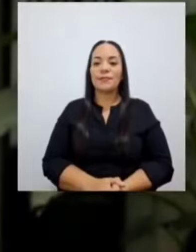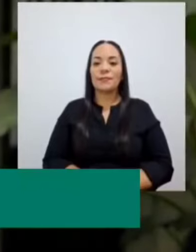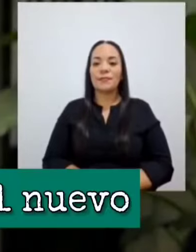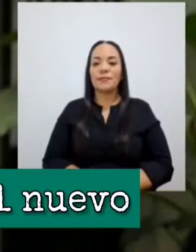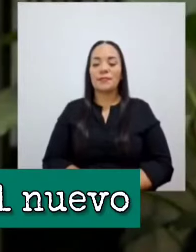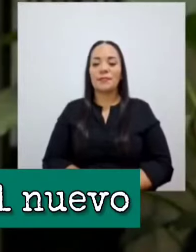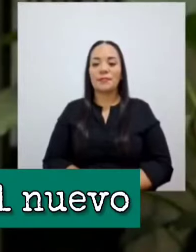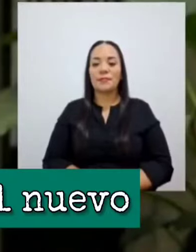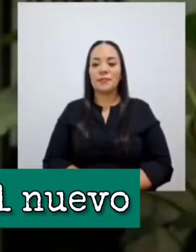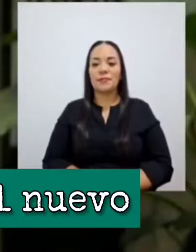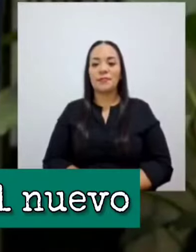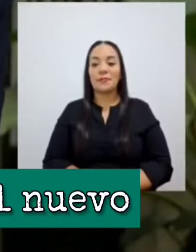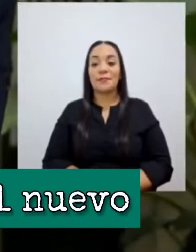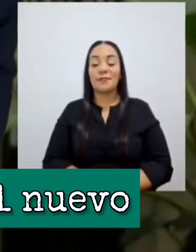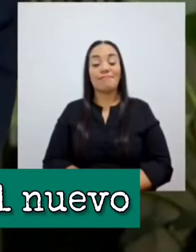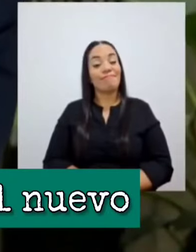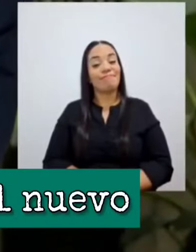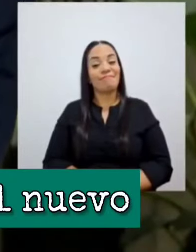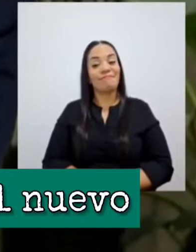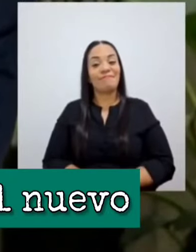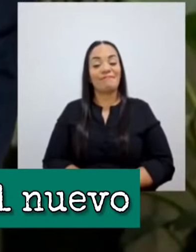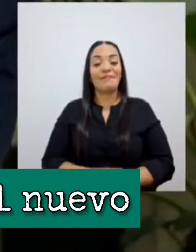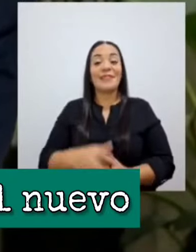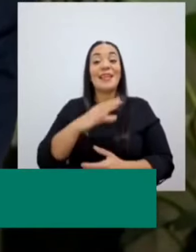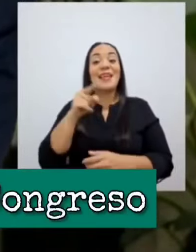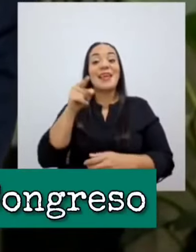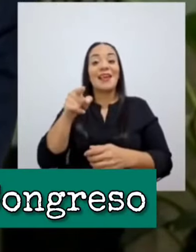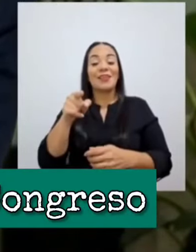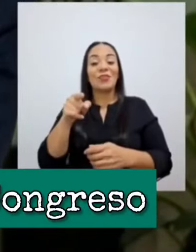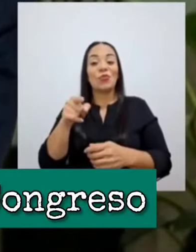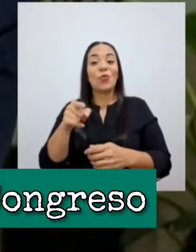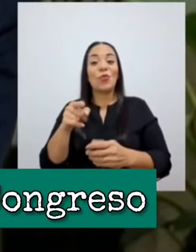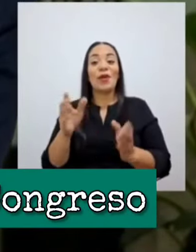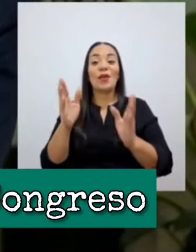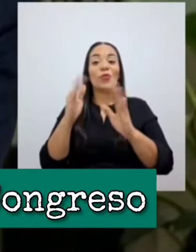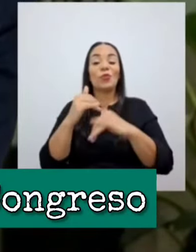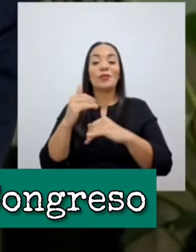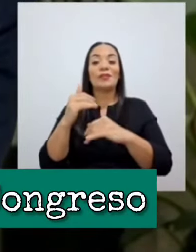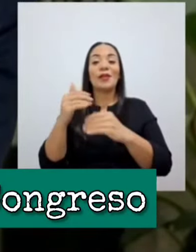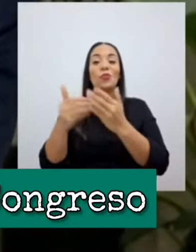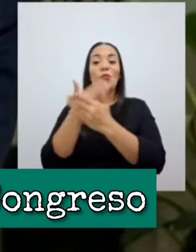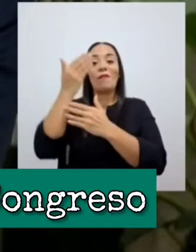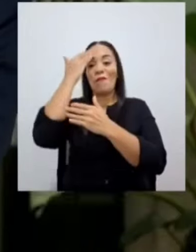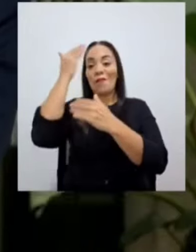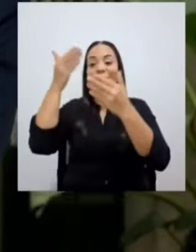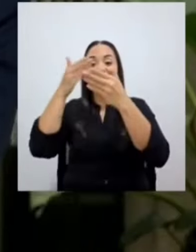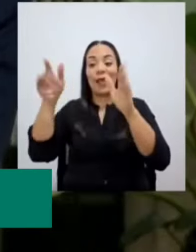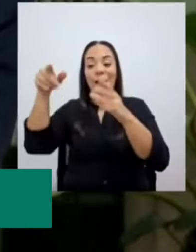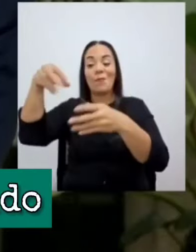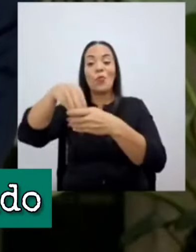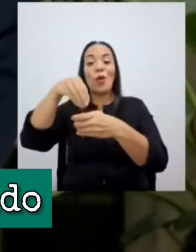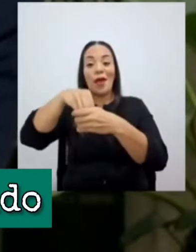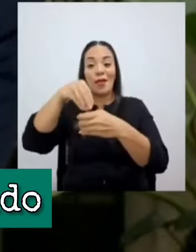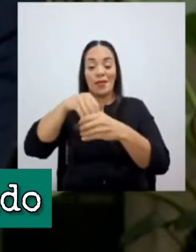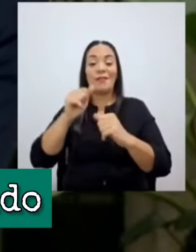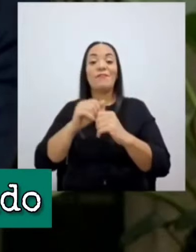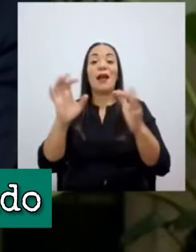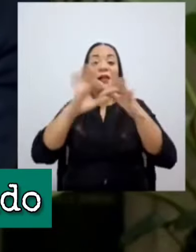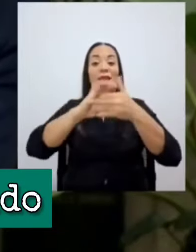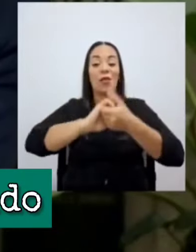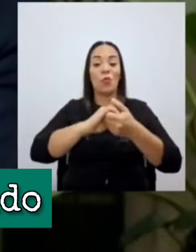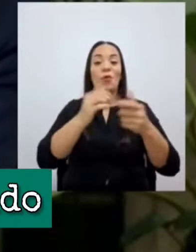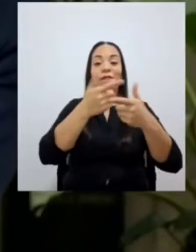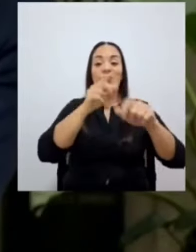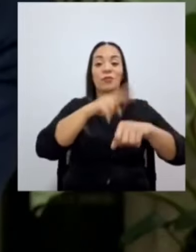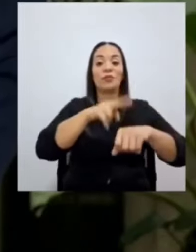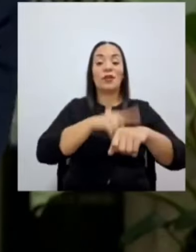Y eso que no tiene al Frente Amplio el nuevo aliado de Liberación Nacional en el Congreso, porque de facto están